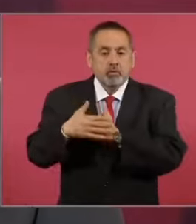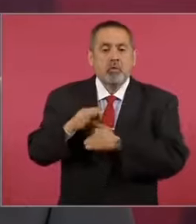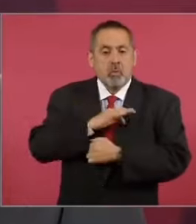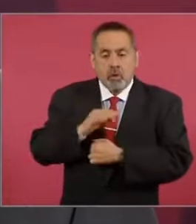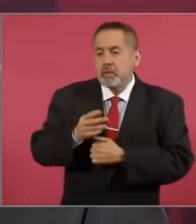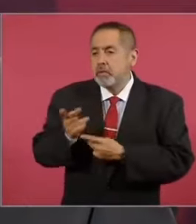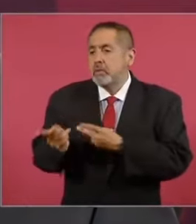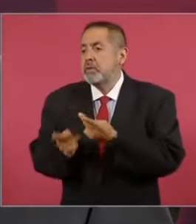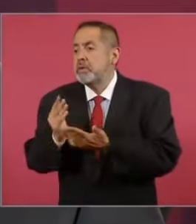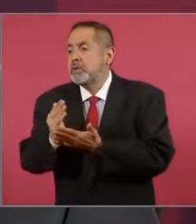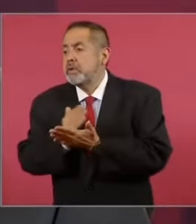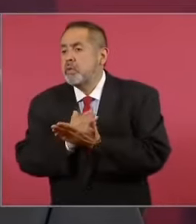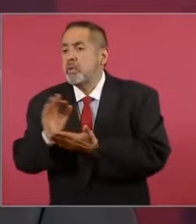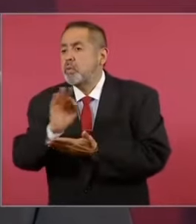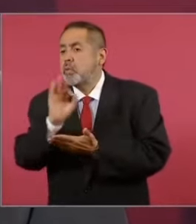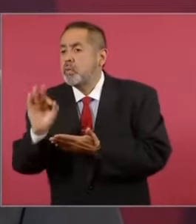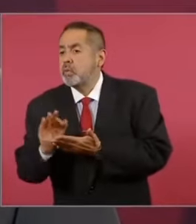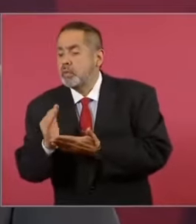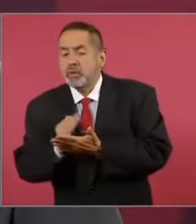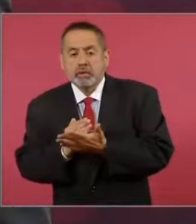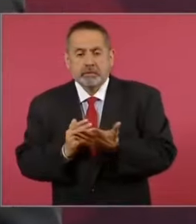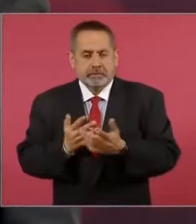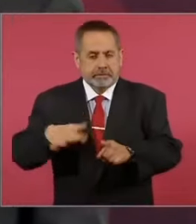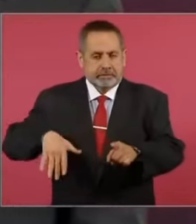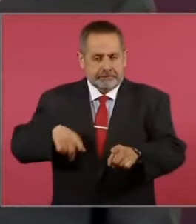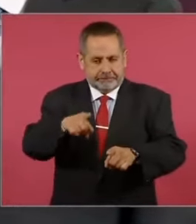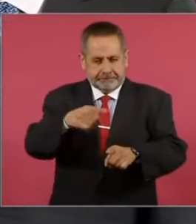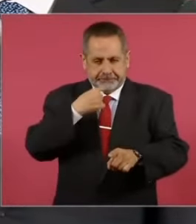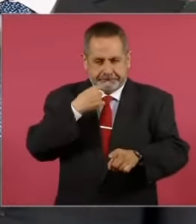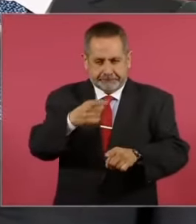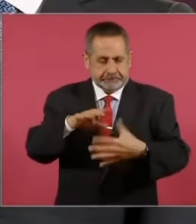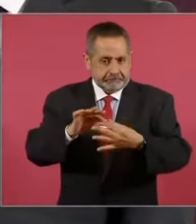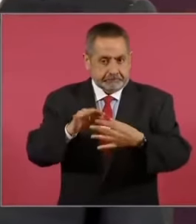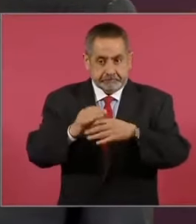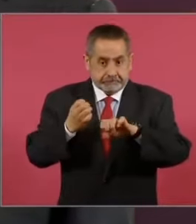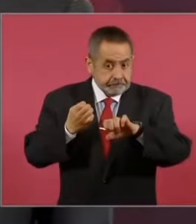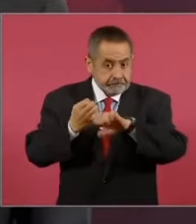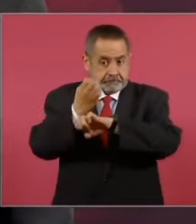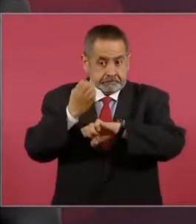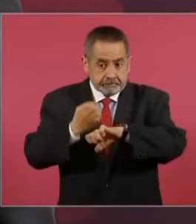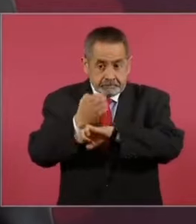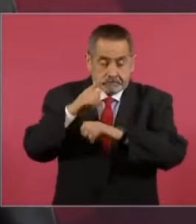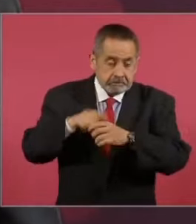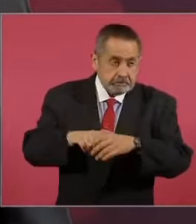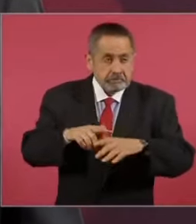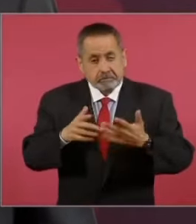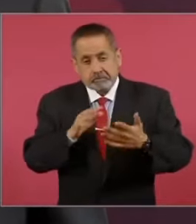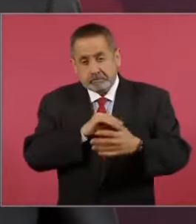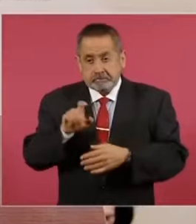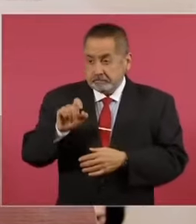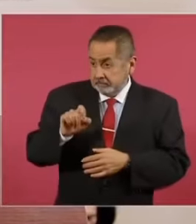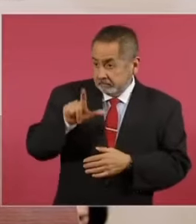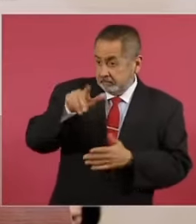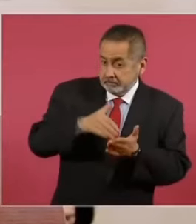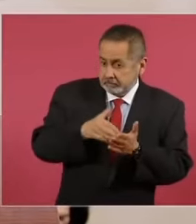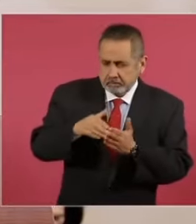Y si es estatal, pues ya no son 27 millones.